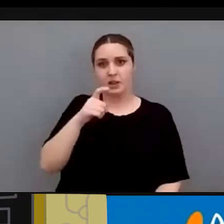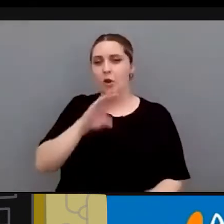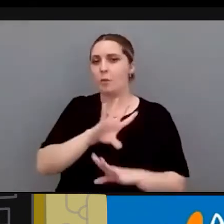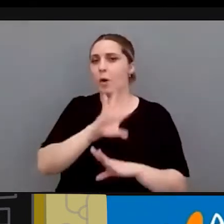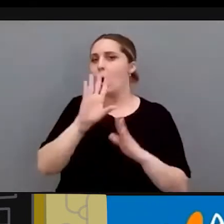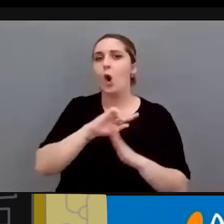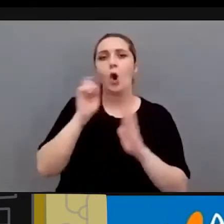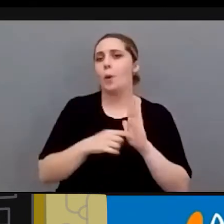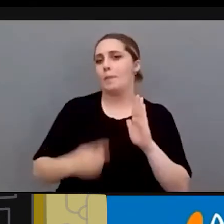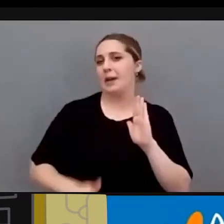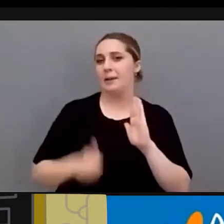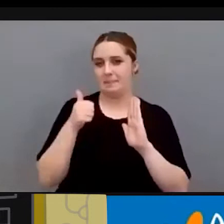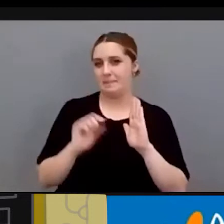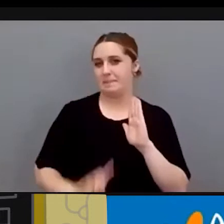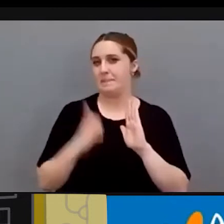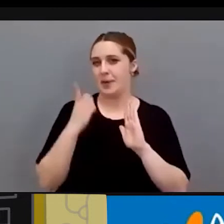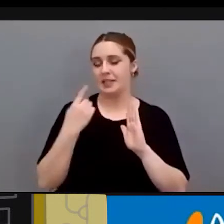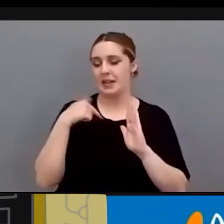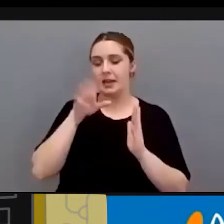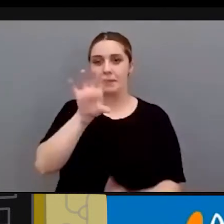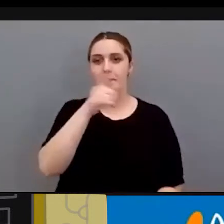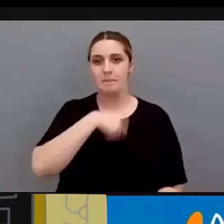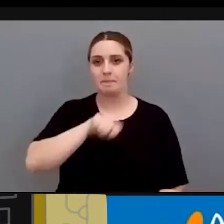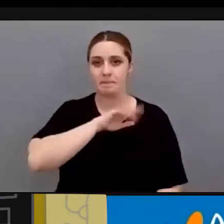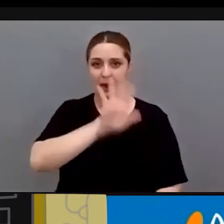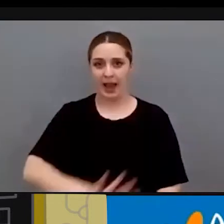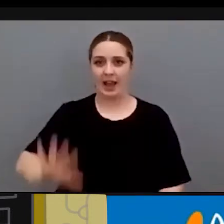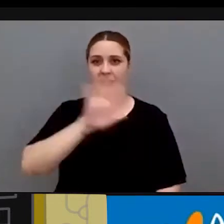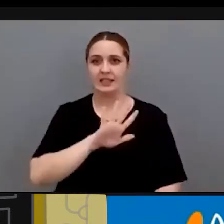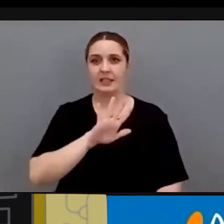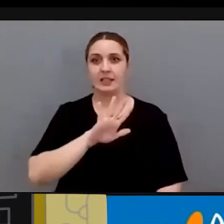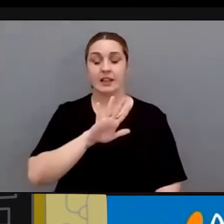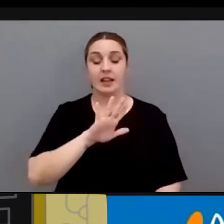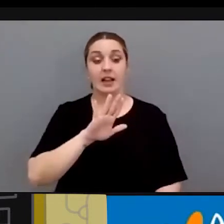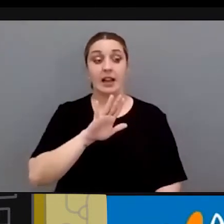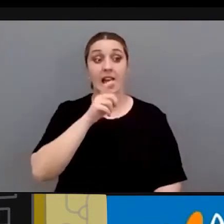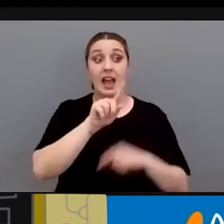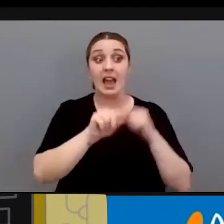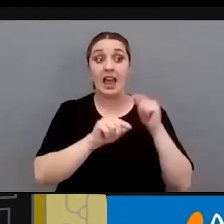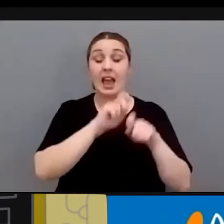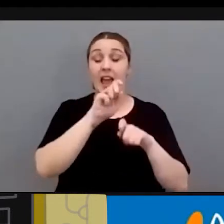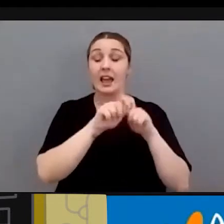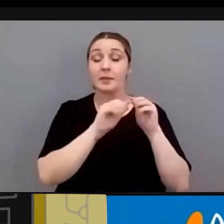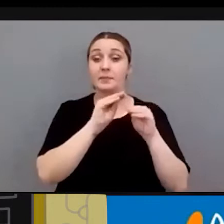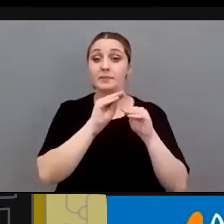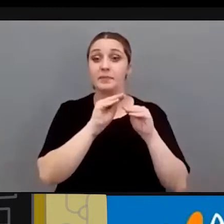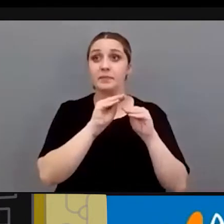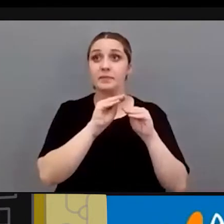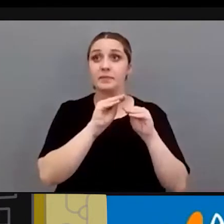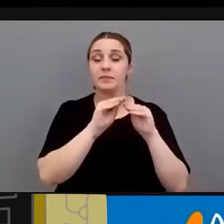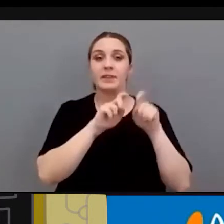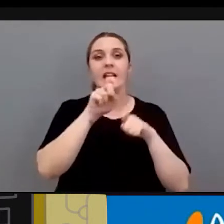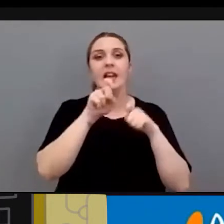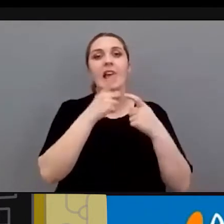de las encuestas más completas, que se hacen en nuestro país, la más completa, ha ampliado para capturar más dimensiones de la violencia de